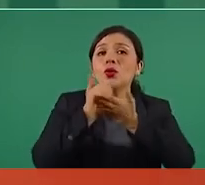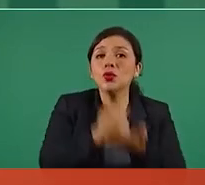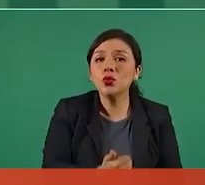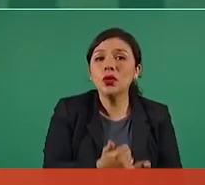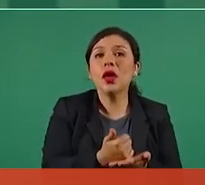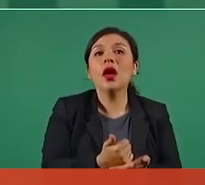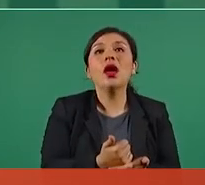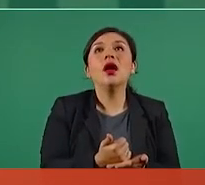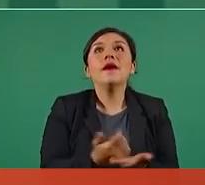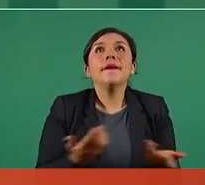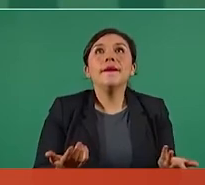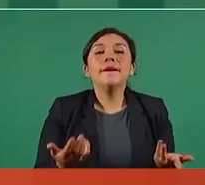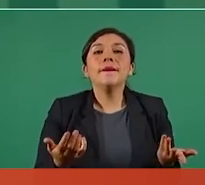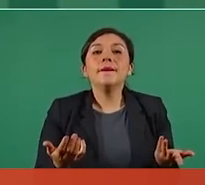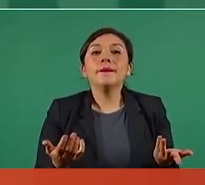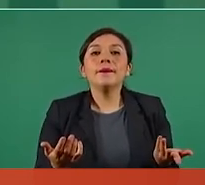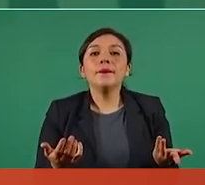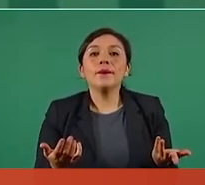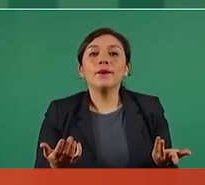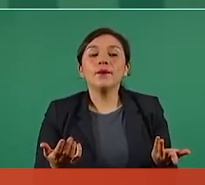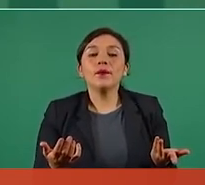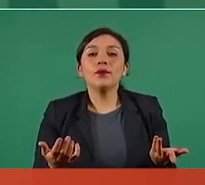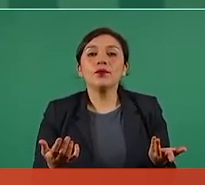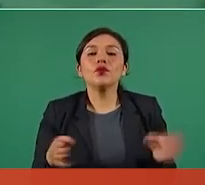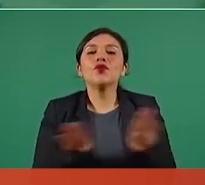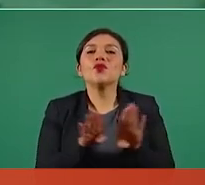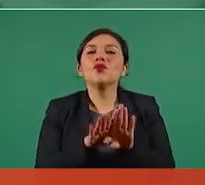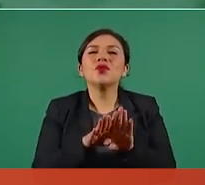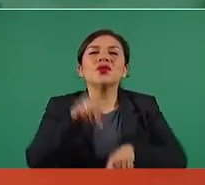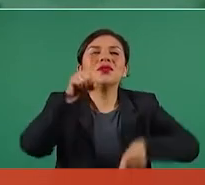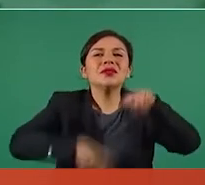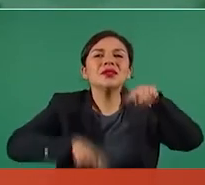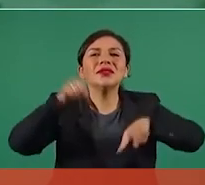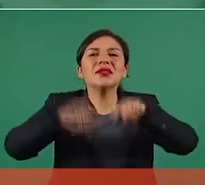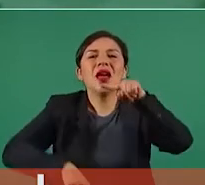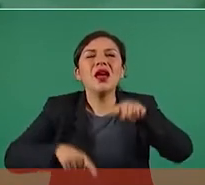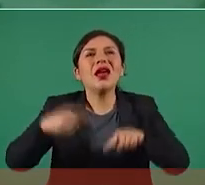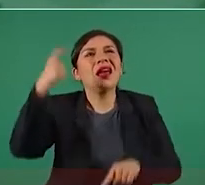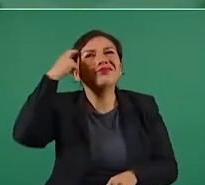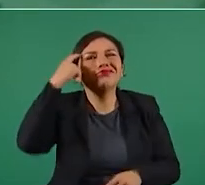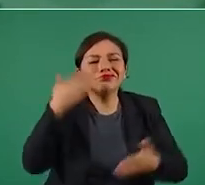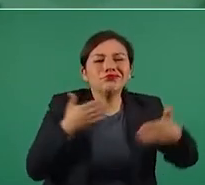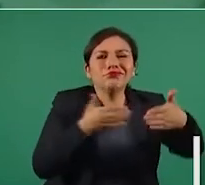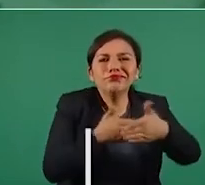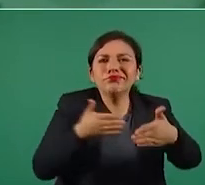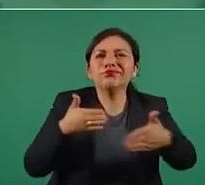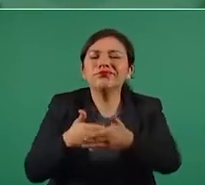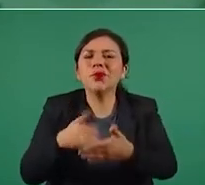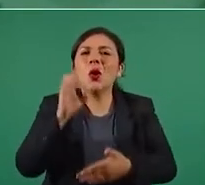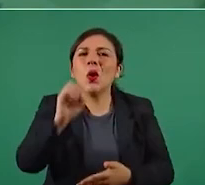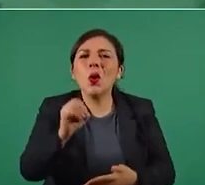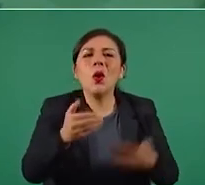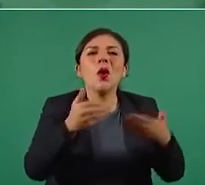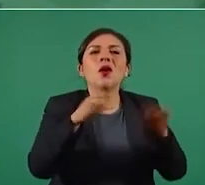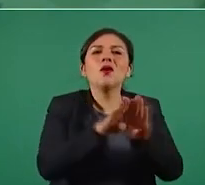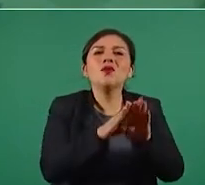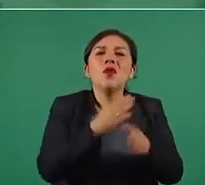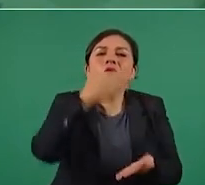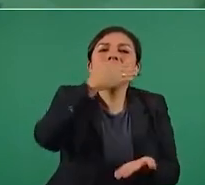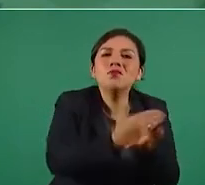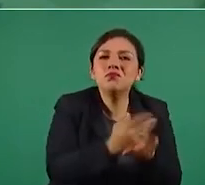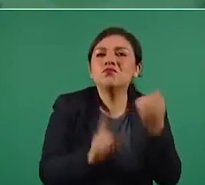quitar todos estos obstáculos, porque se trata de